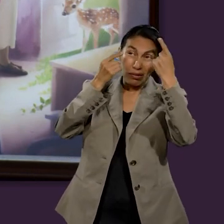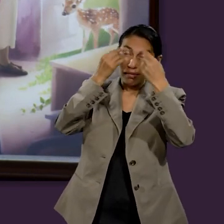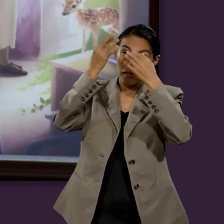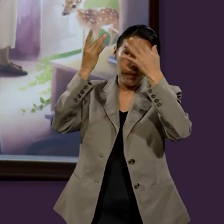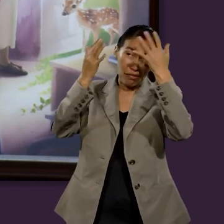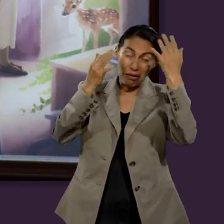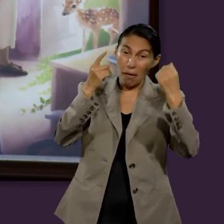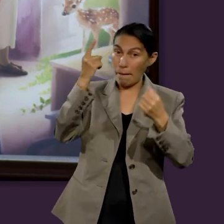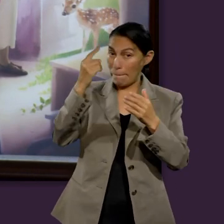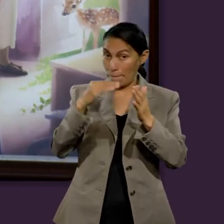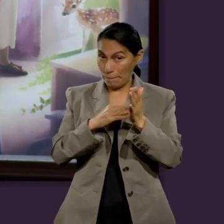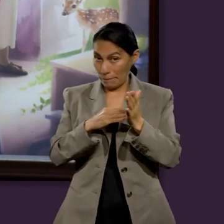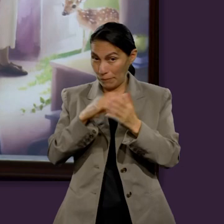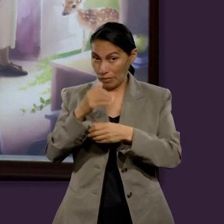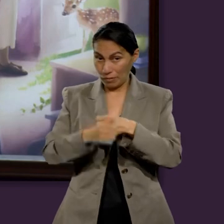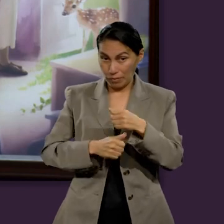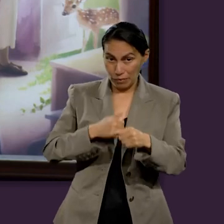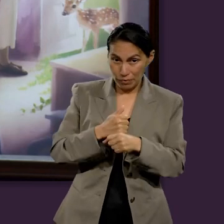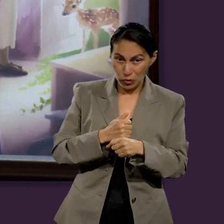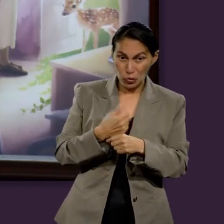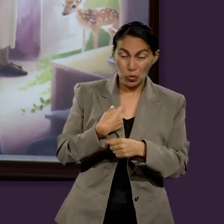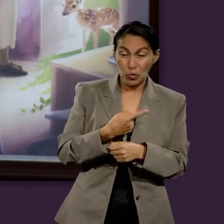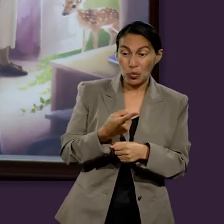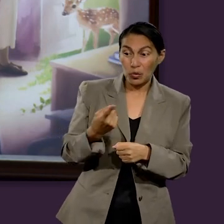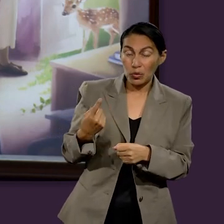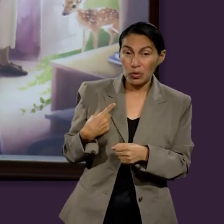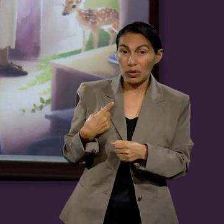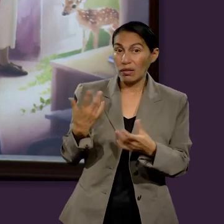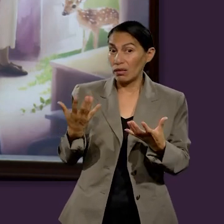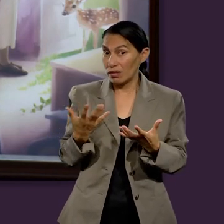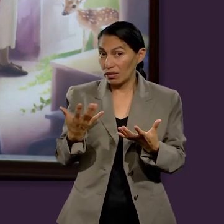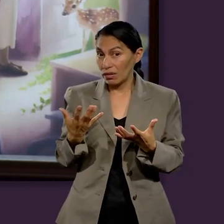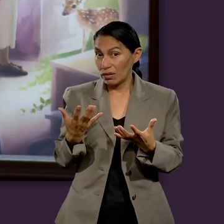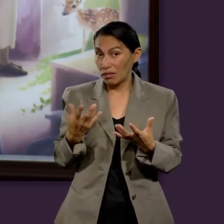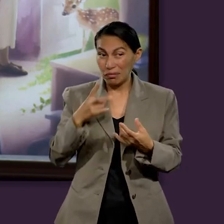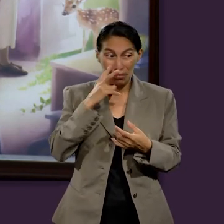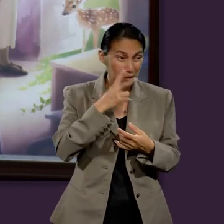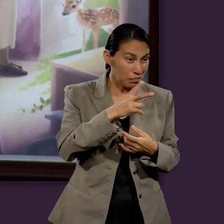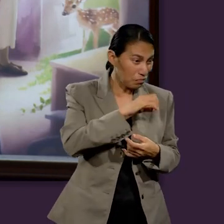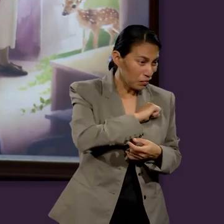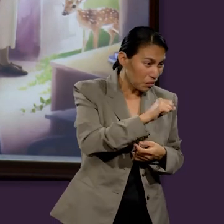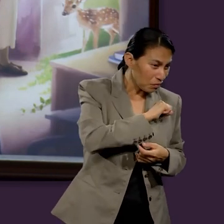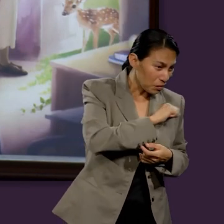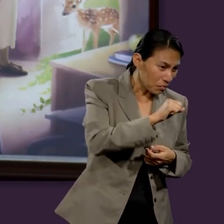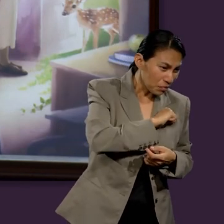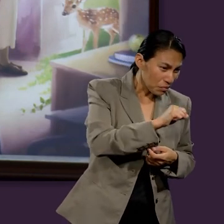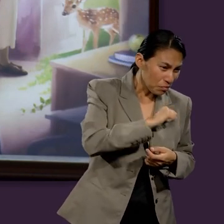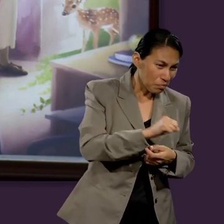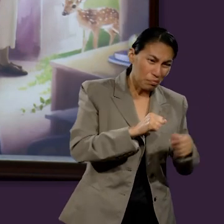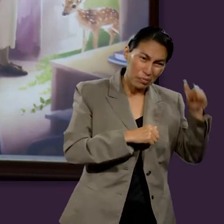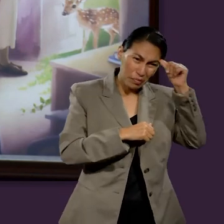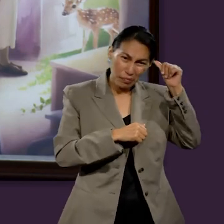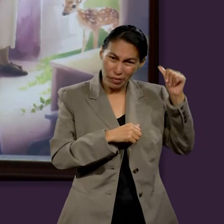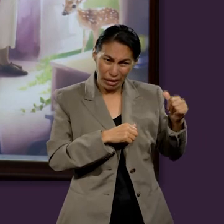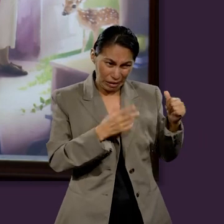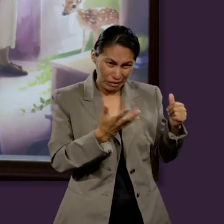imaginaba que durante milenio lo único que vamos a hacer, van a ser, vamos a ver las maldades que lo hicieron los